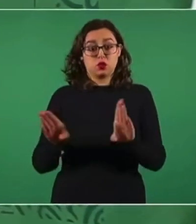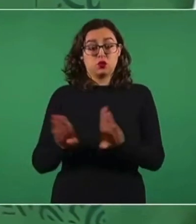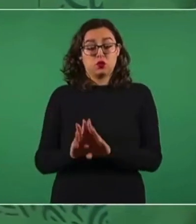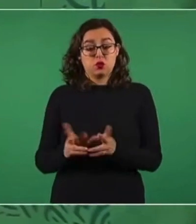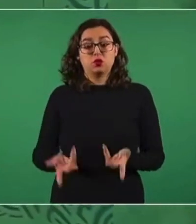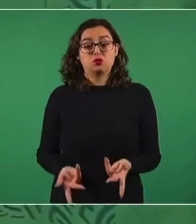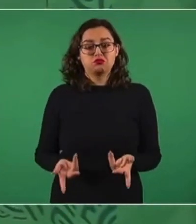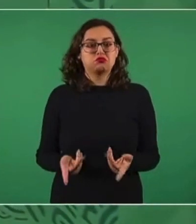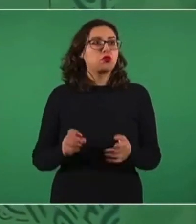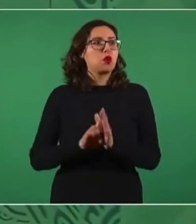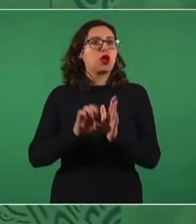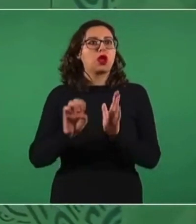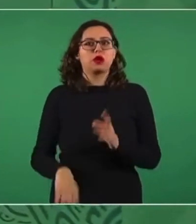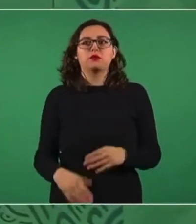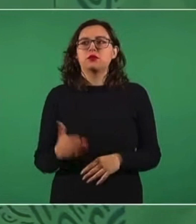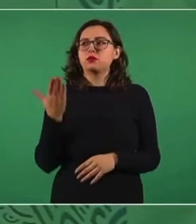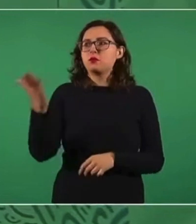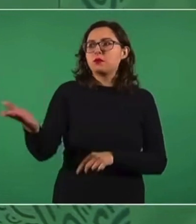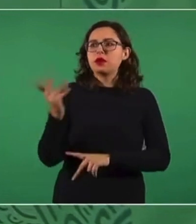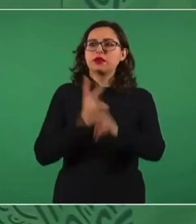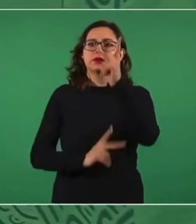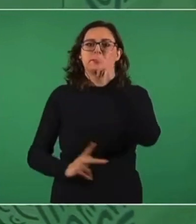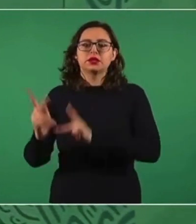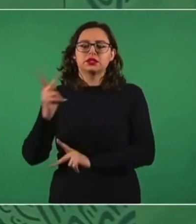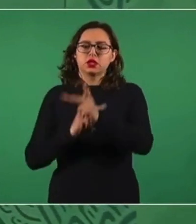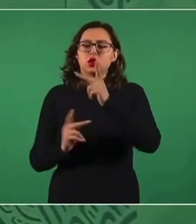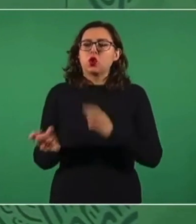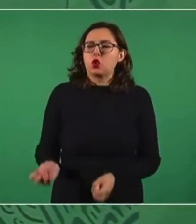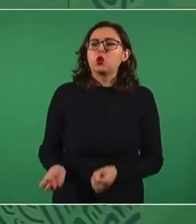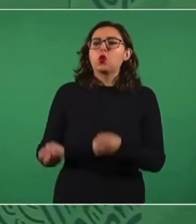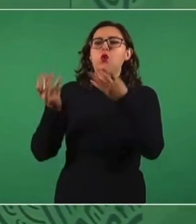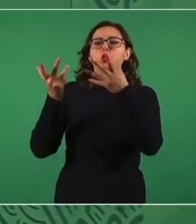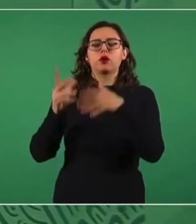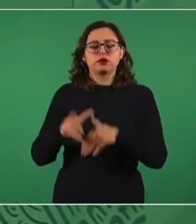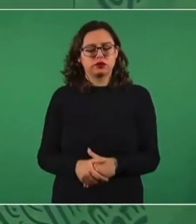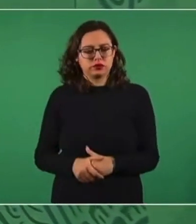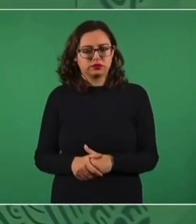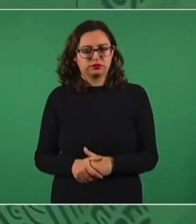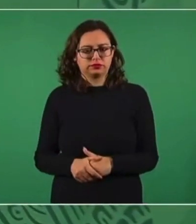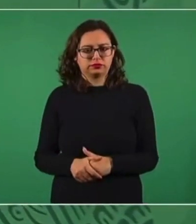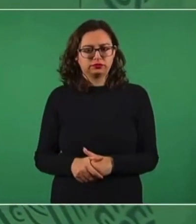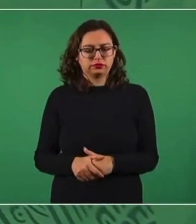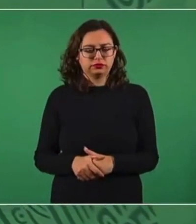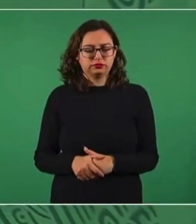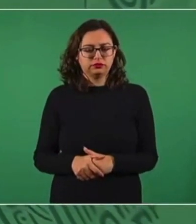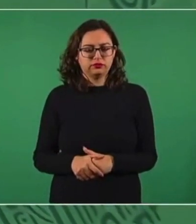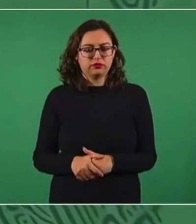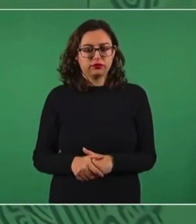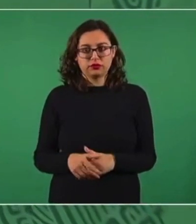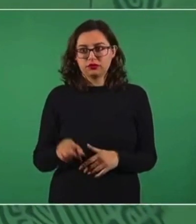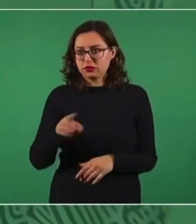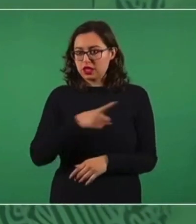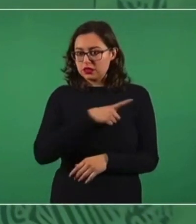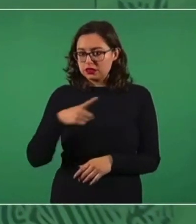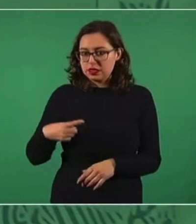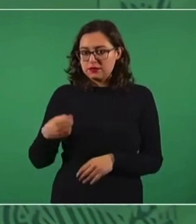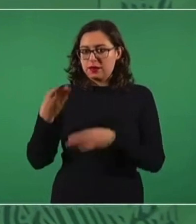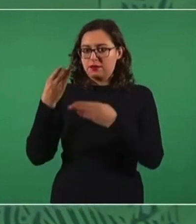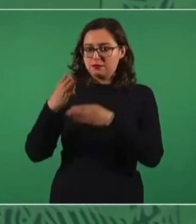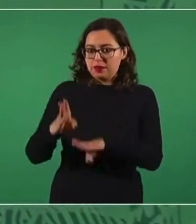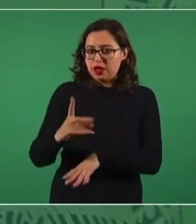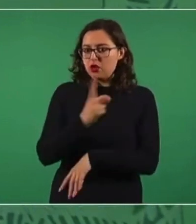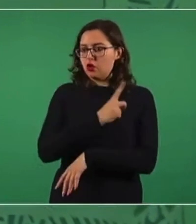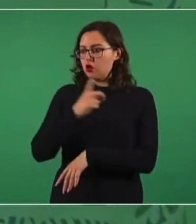contratada con bancos, sino la deuda a